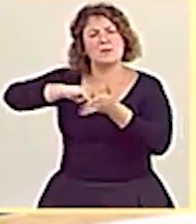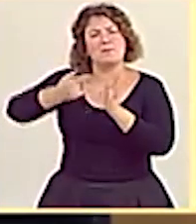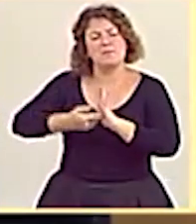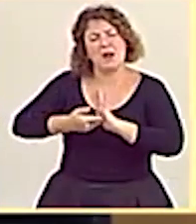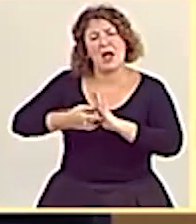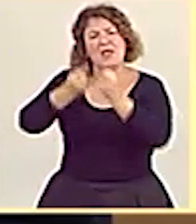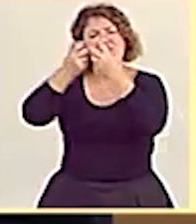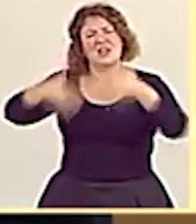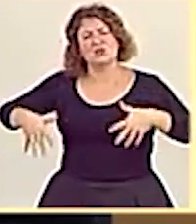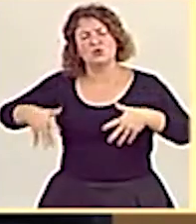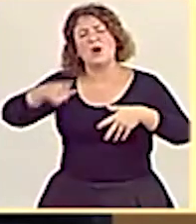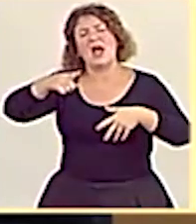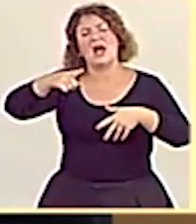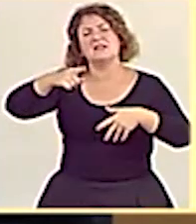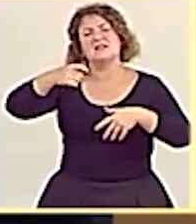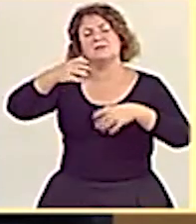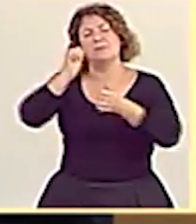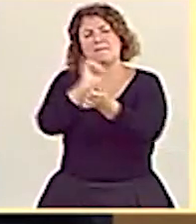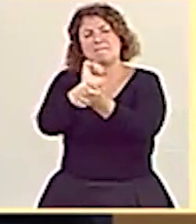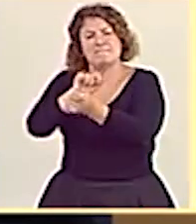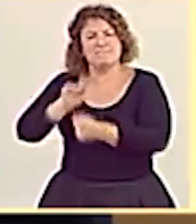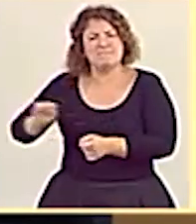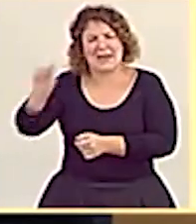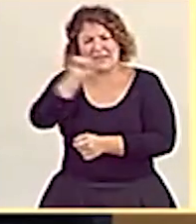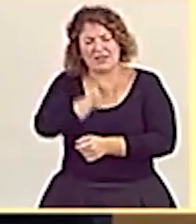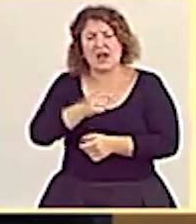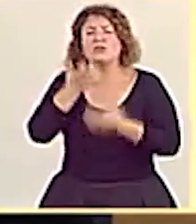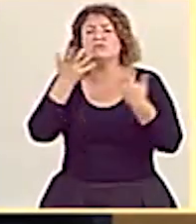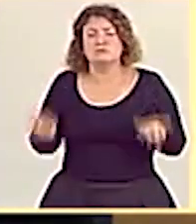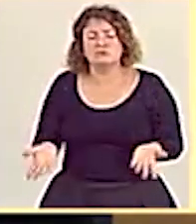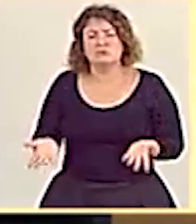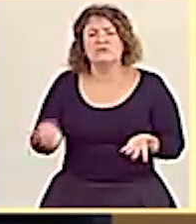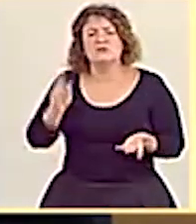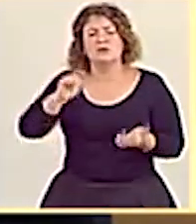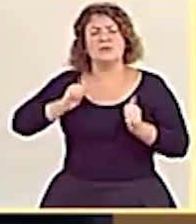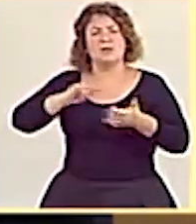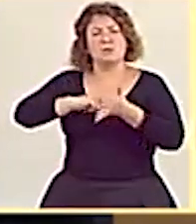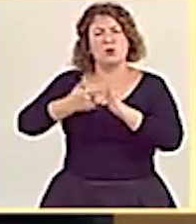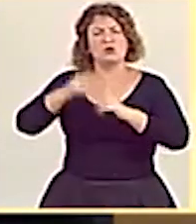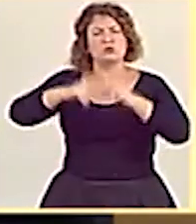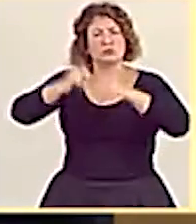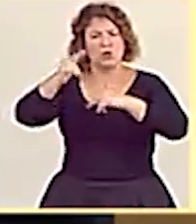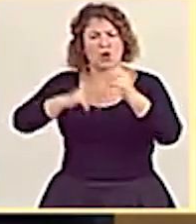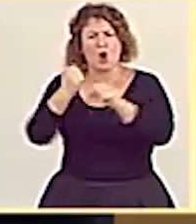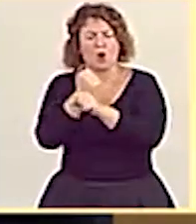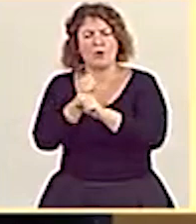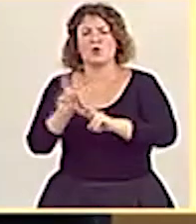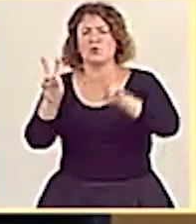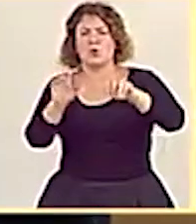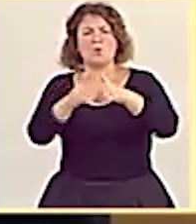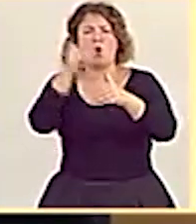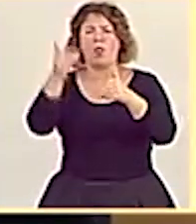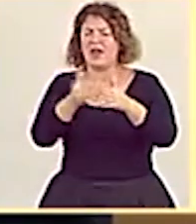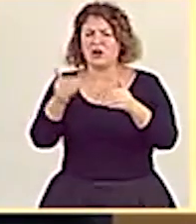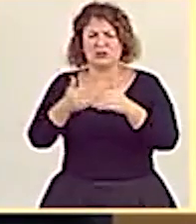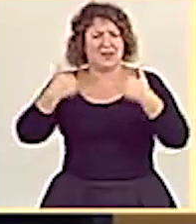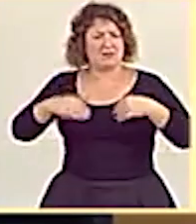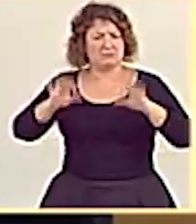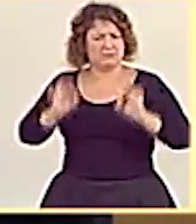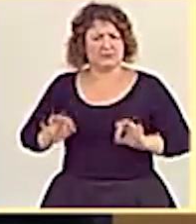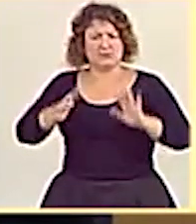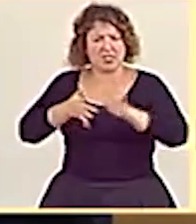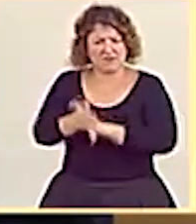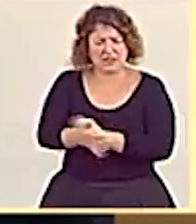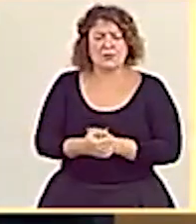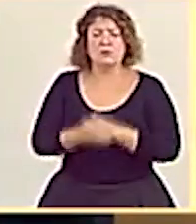infraestructuras penitenciarias. Se ha procedido a hacer ya el proyecto de obra moderno, nuevo, definitivo, y ya lo tenemos.